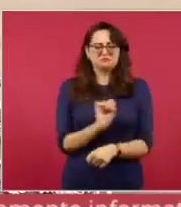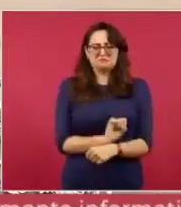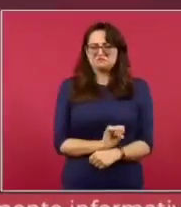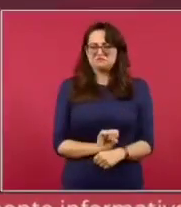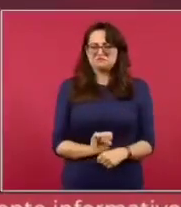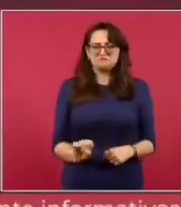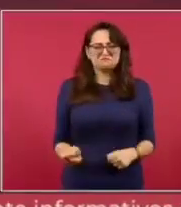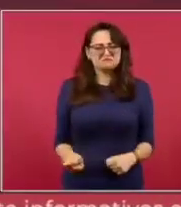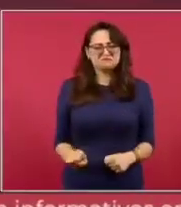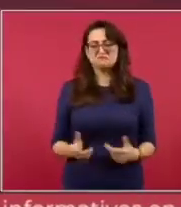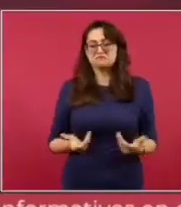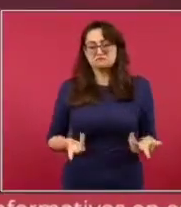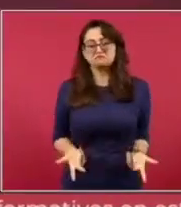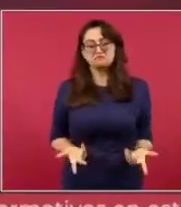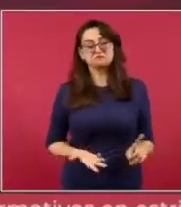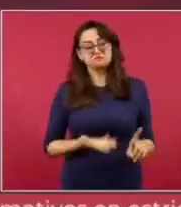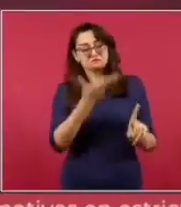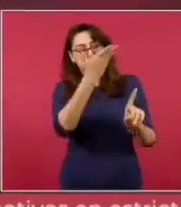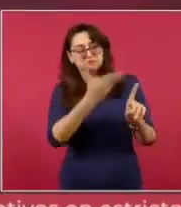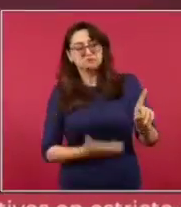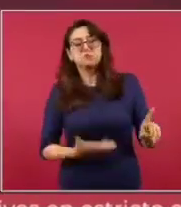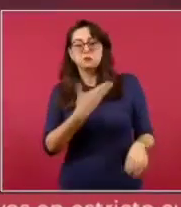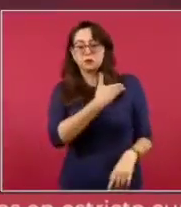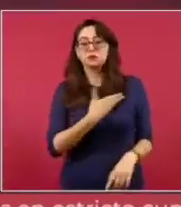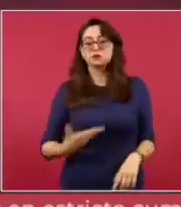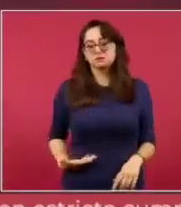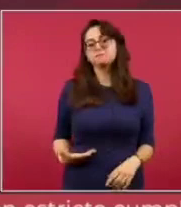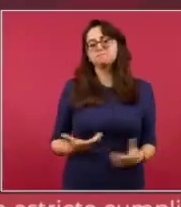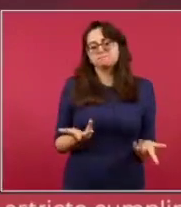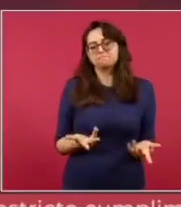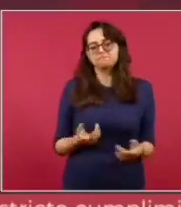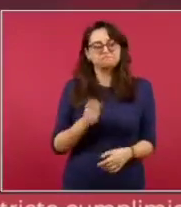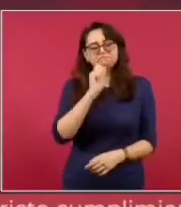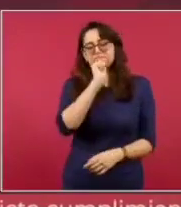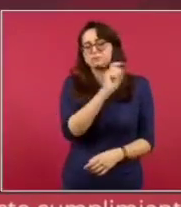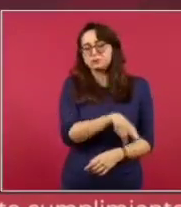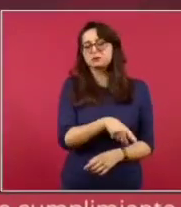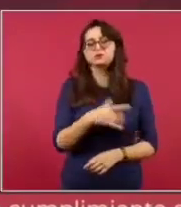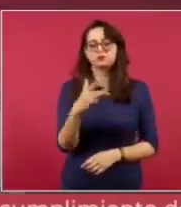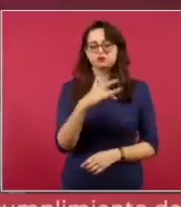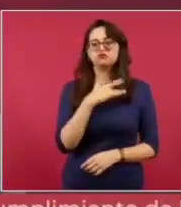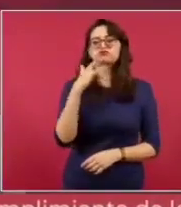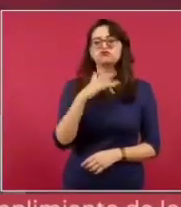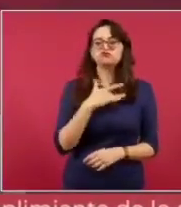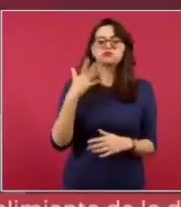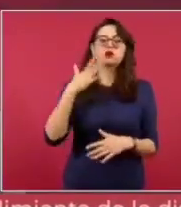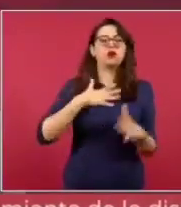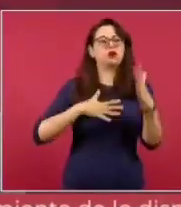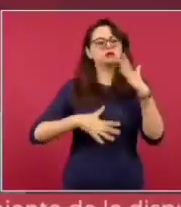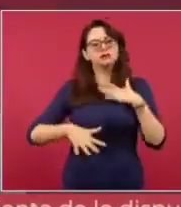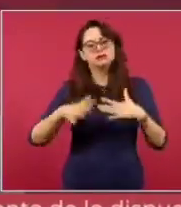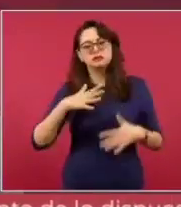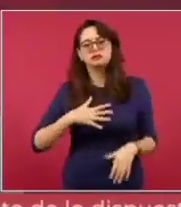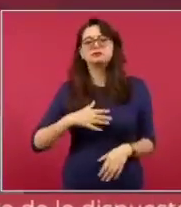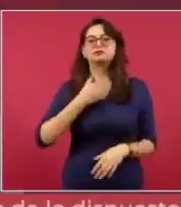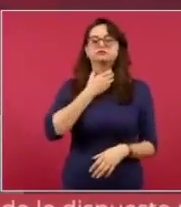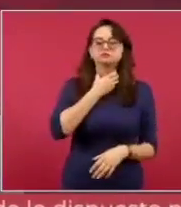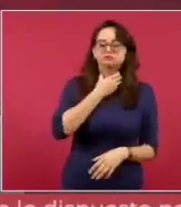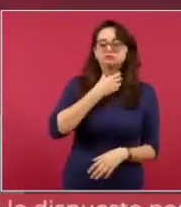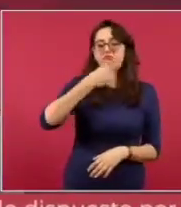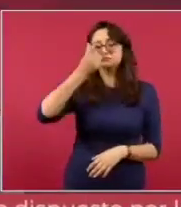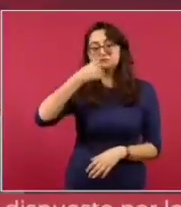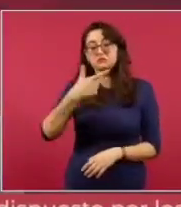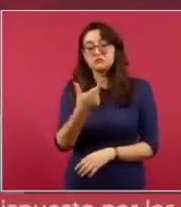es la misma que el señor presidente ha tenido, con la toma de paracetamol,